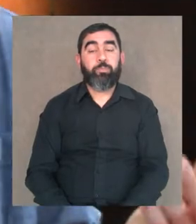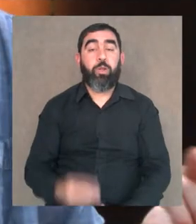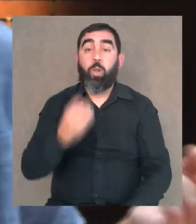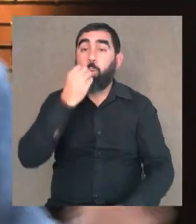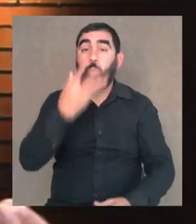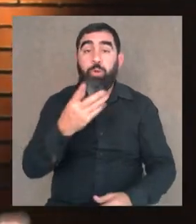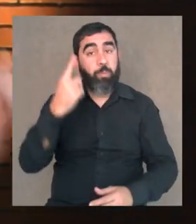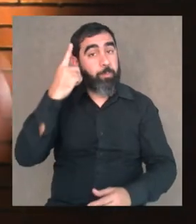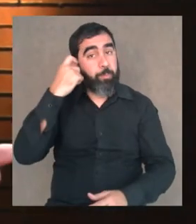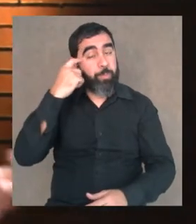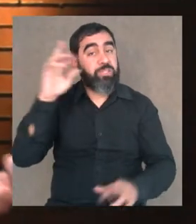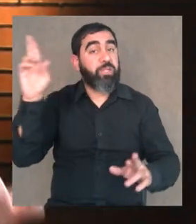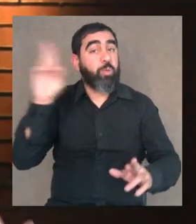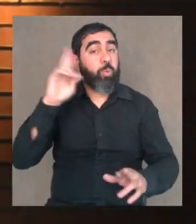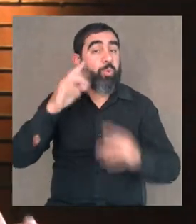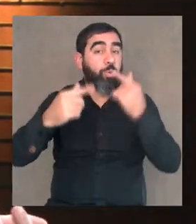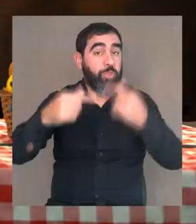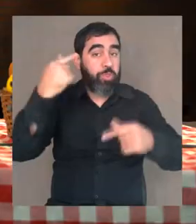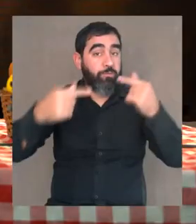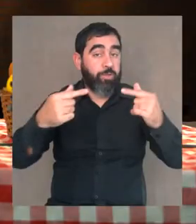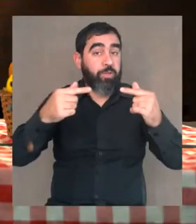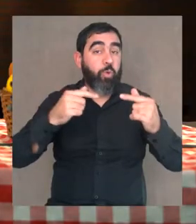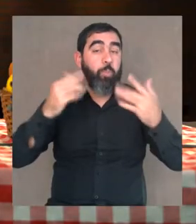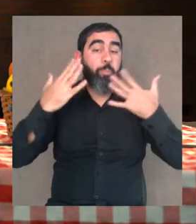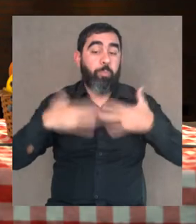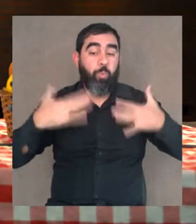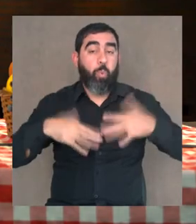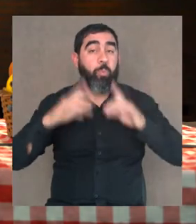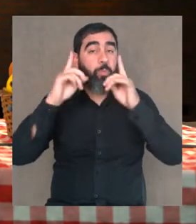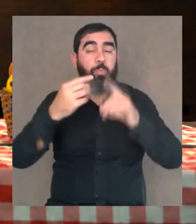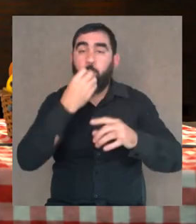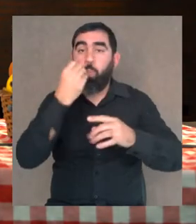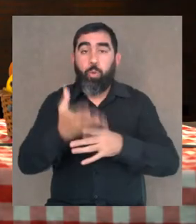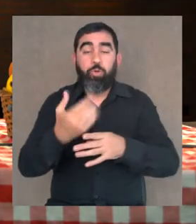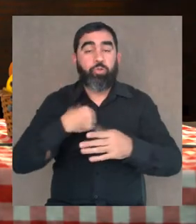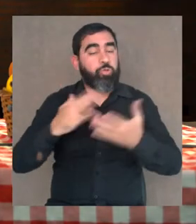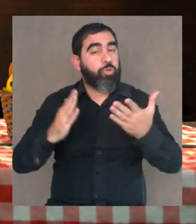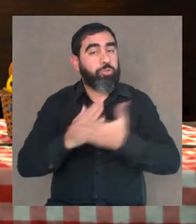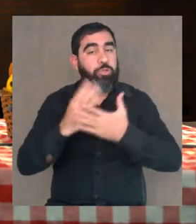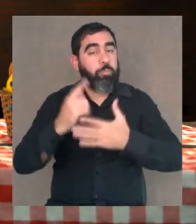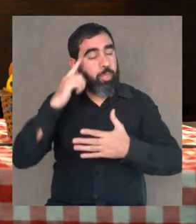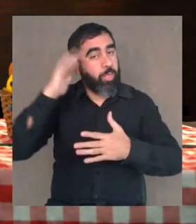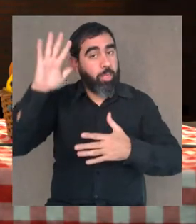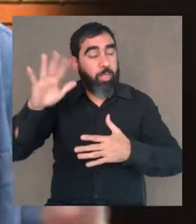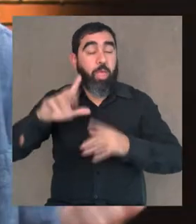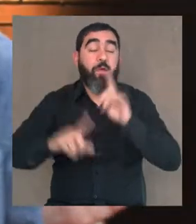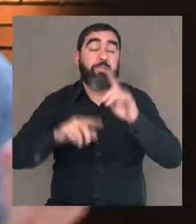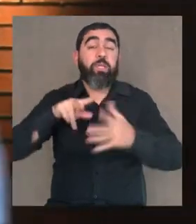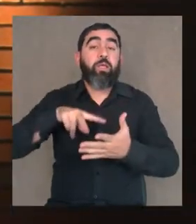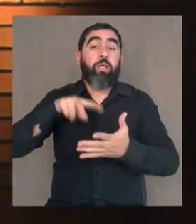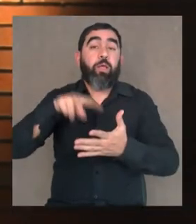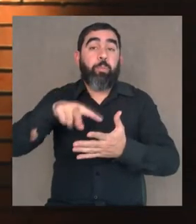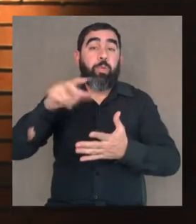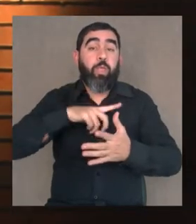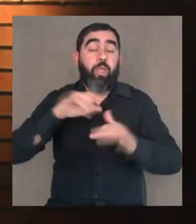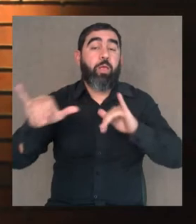Está buenísimo experimentar los sonidos con su propio cuerpo. Eso está buenísimo. Yo siempre me cuelgo, a veces que voy caminando,